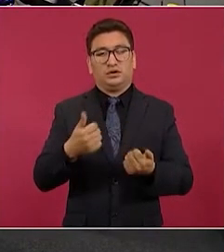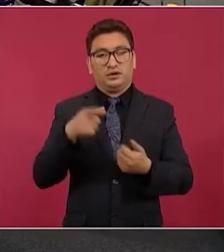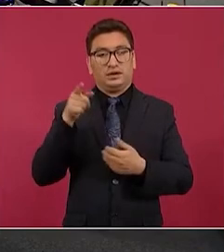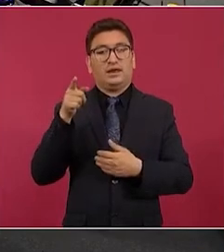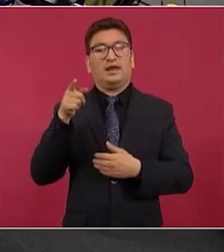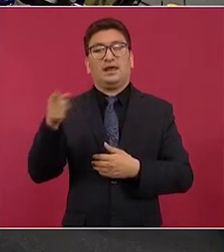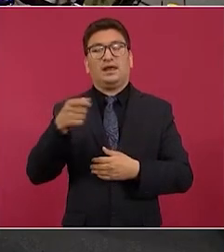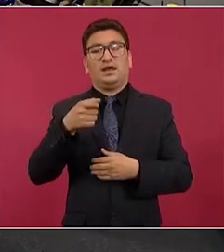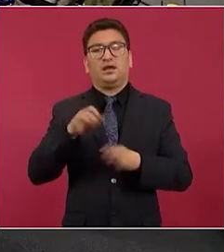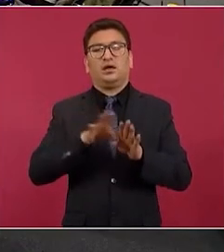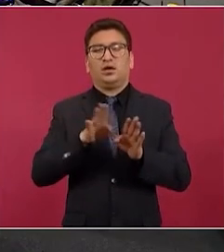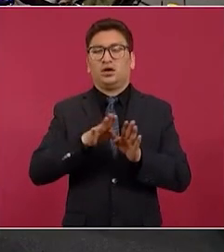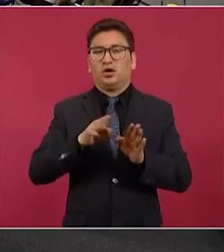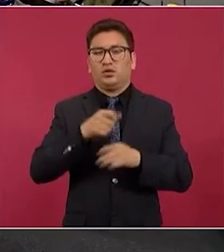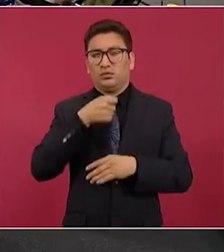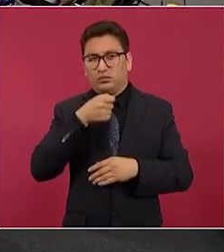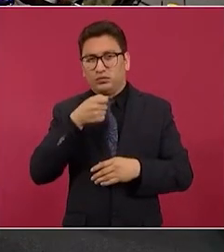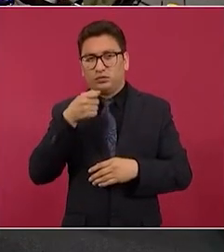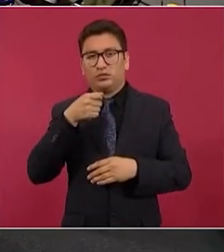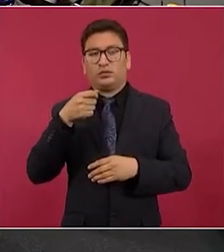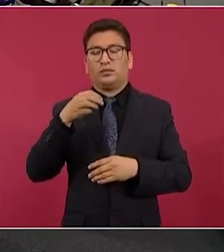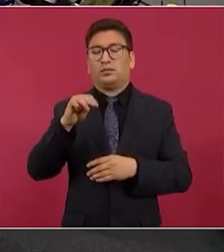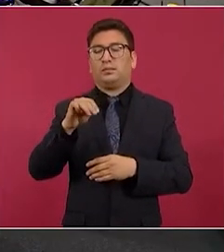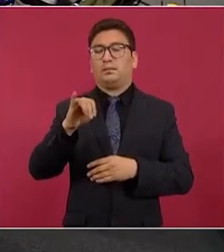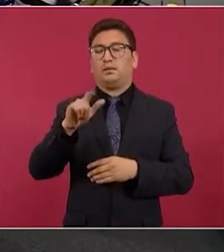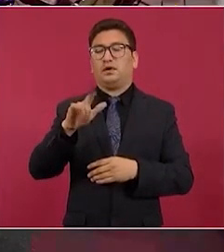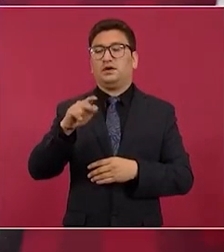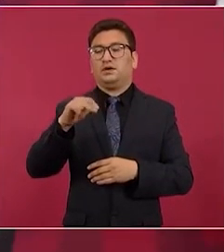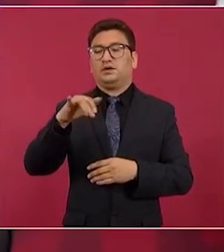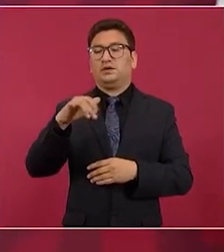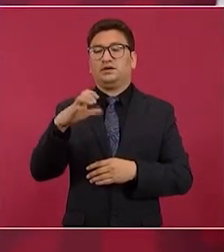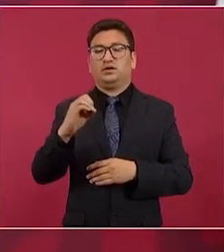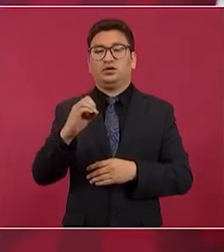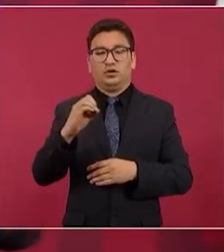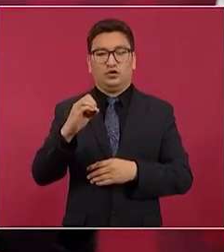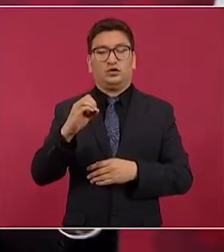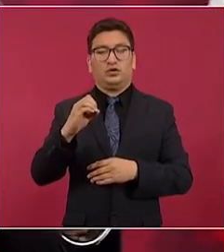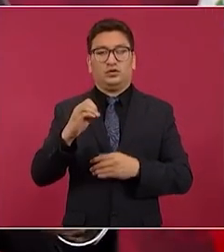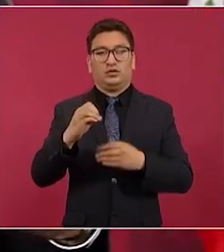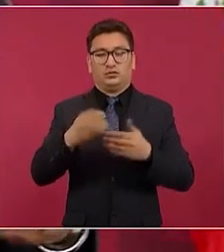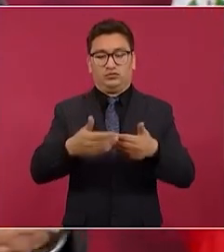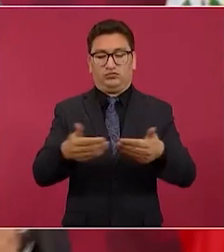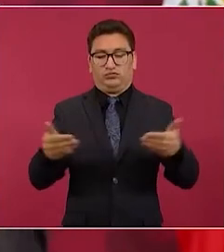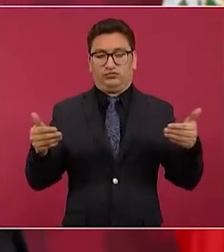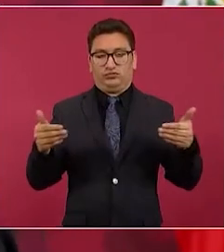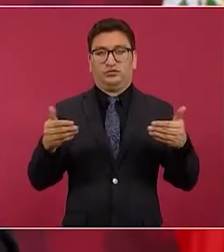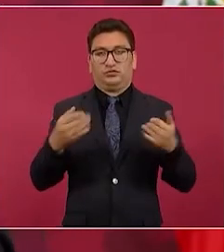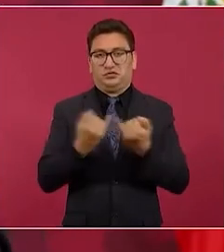estaba transmitiendo desde milenio que estaba amurallado,